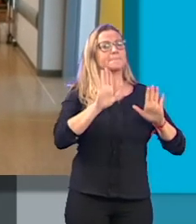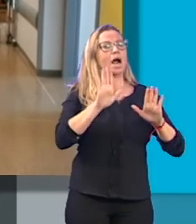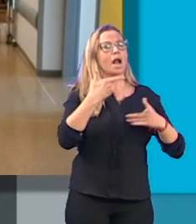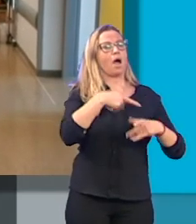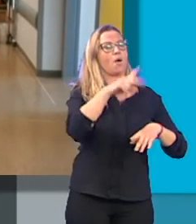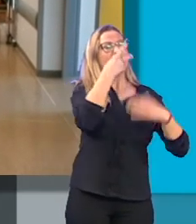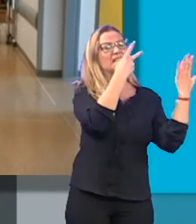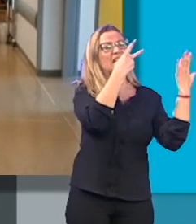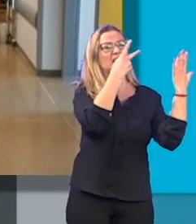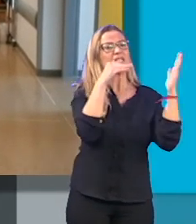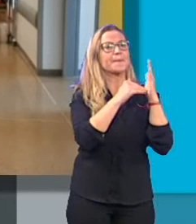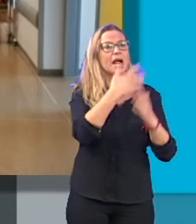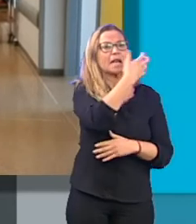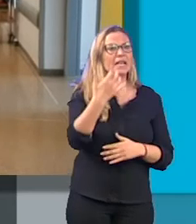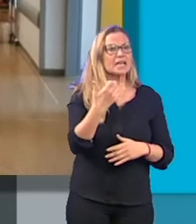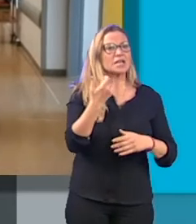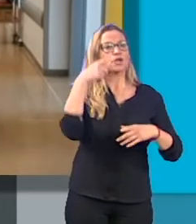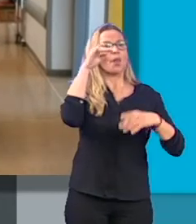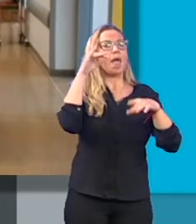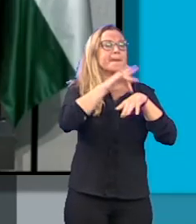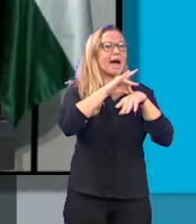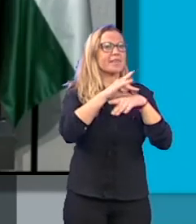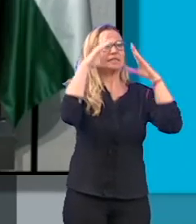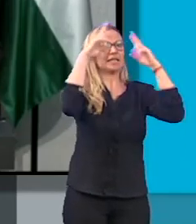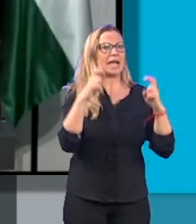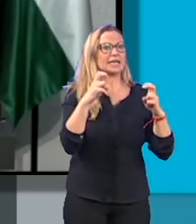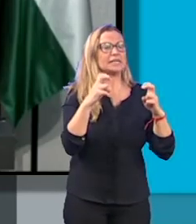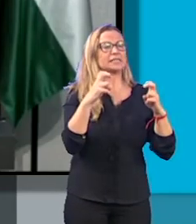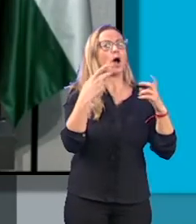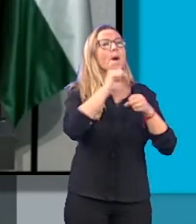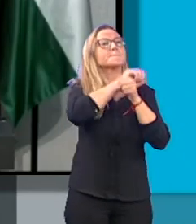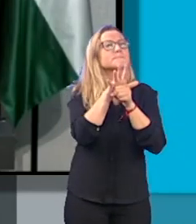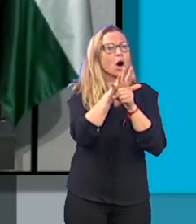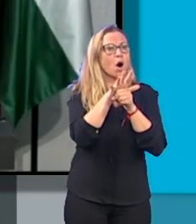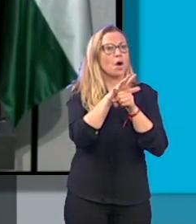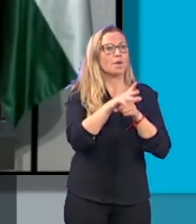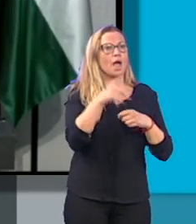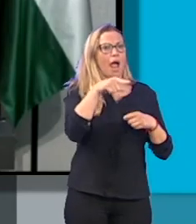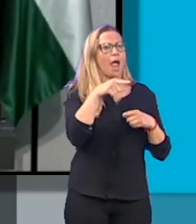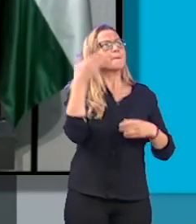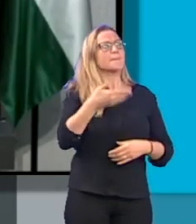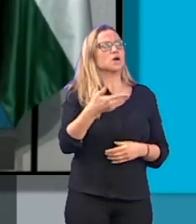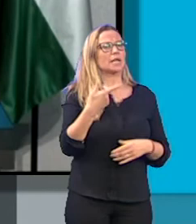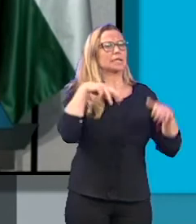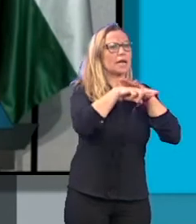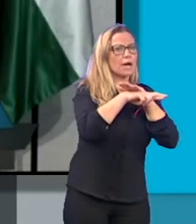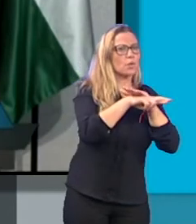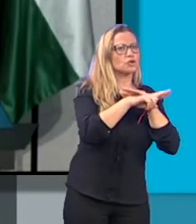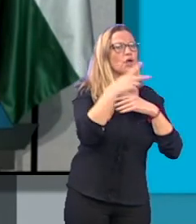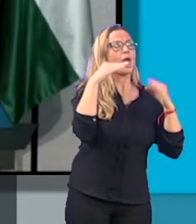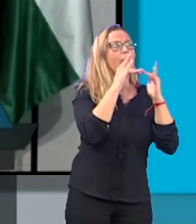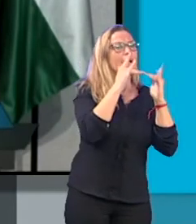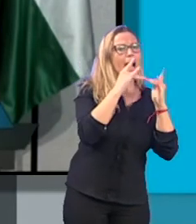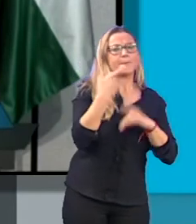pacientes ingresados por COVID-19 en Andalucía. Y lo que hay es un aumento importante a nivel de recursos, tanto a nivel de cama como a nivel